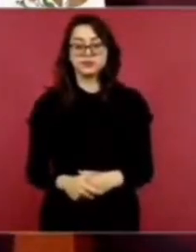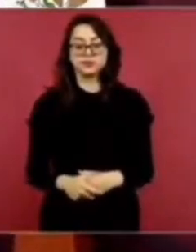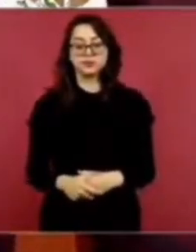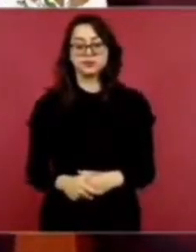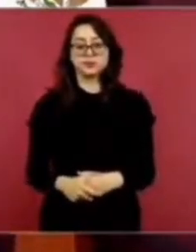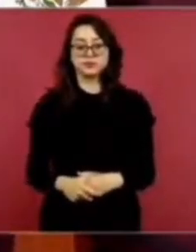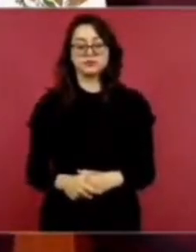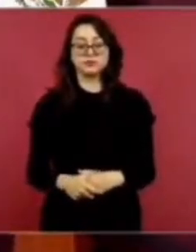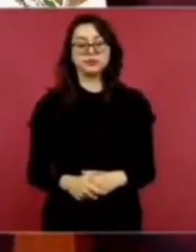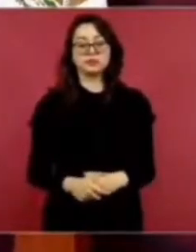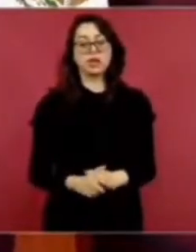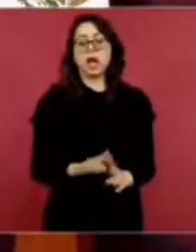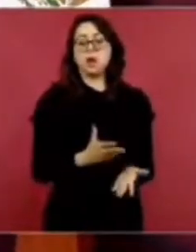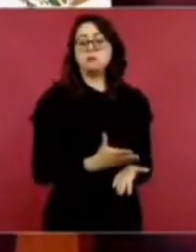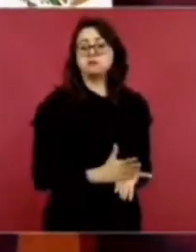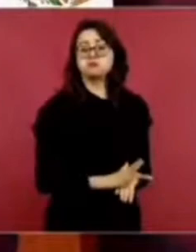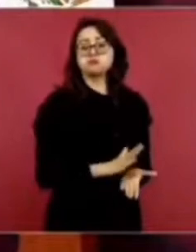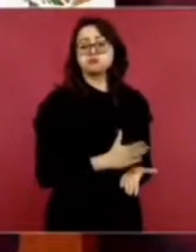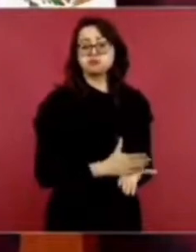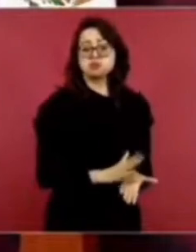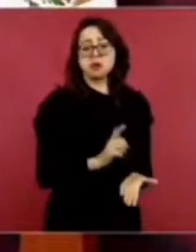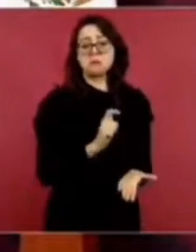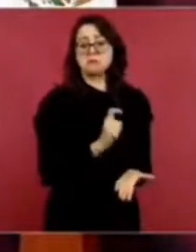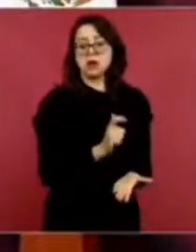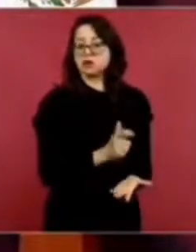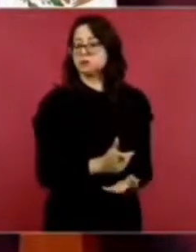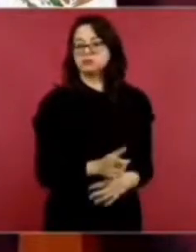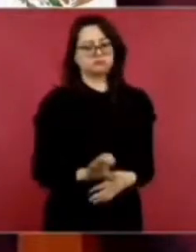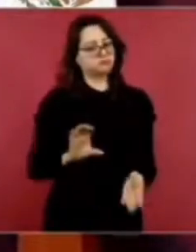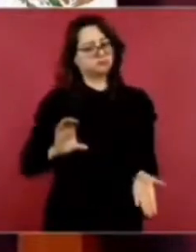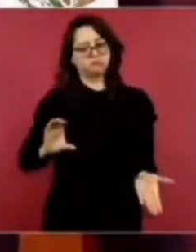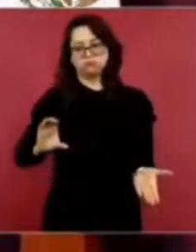va a ser en abono chiquito.